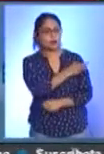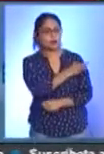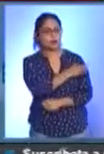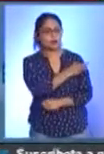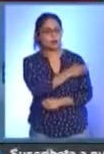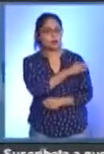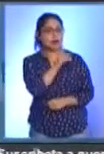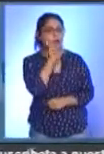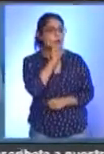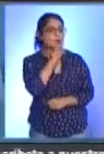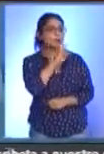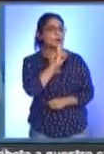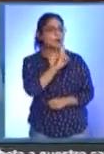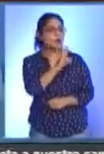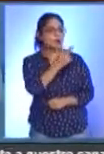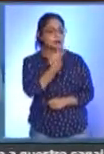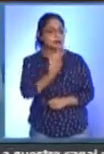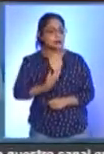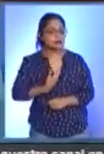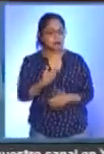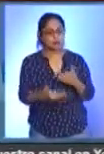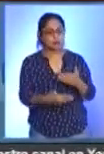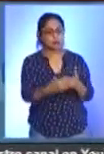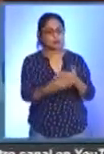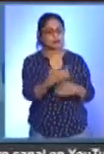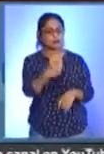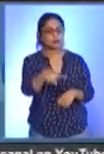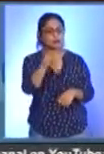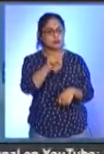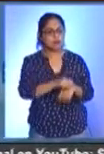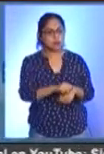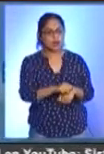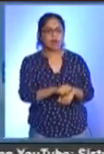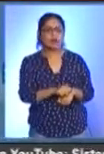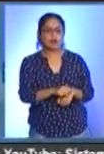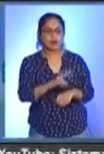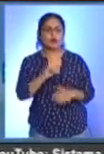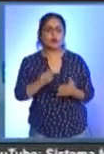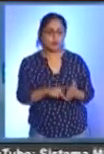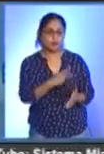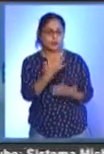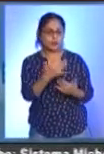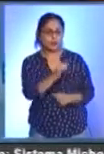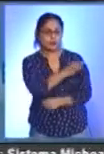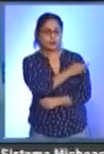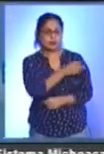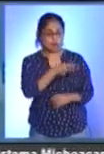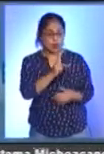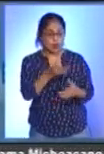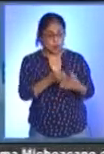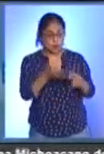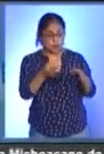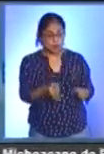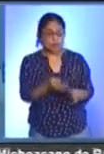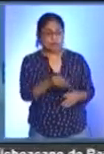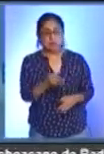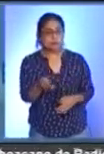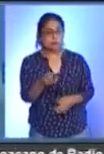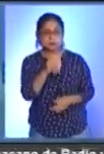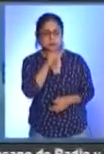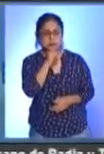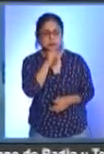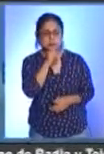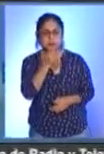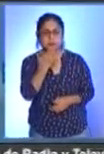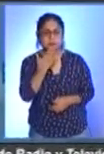Quedaron de darnos respuesta para la siguiente semana, ya retomarlas. Pero no tenemos ahorita una fecha precisa. que